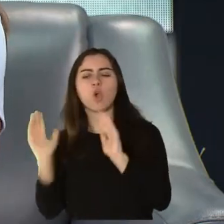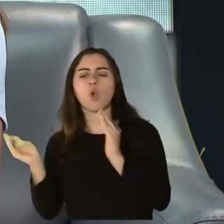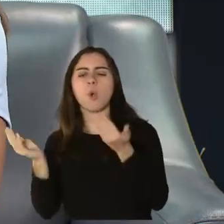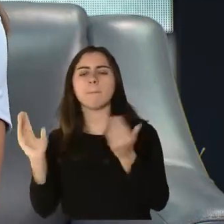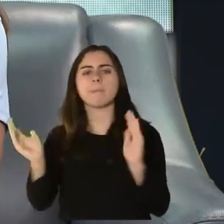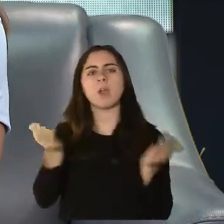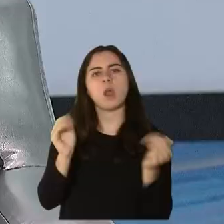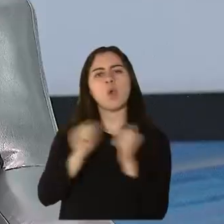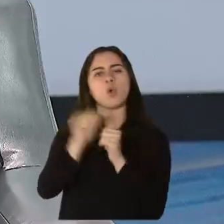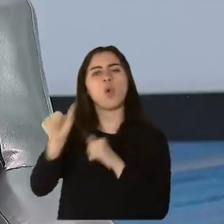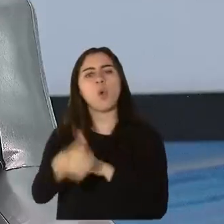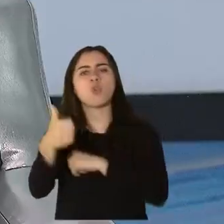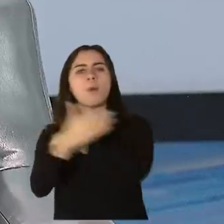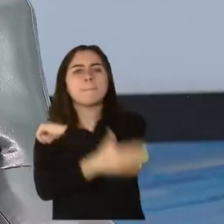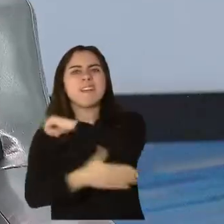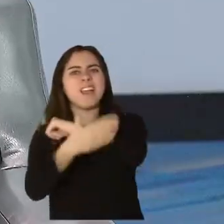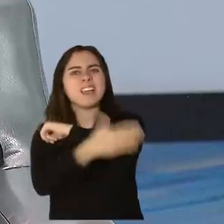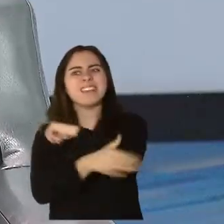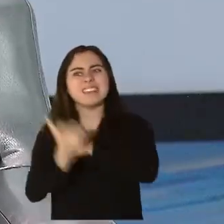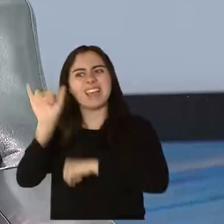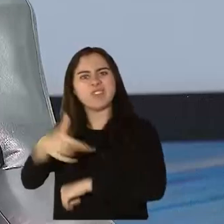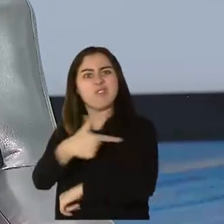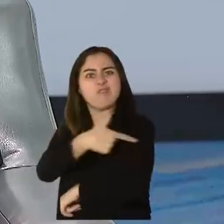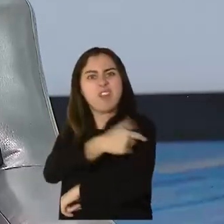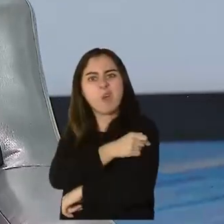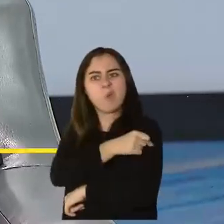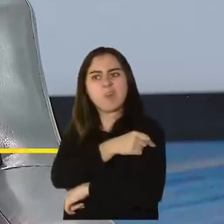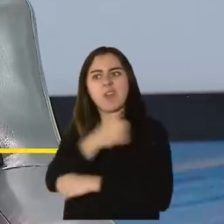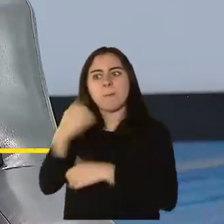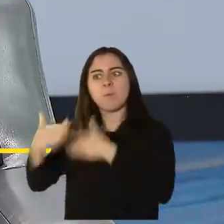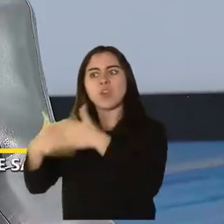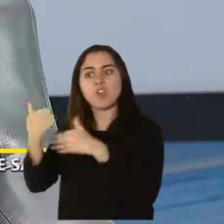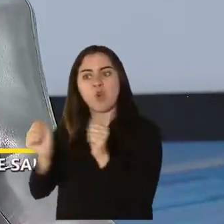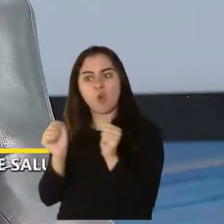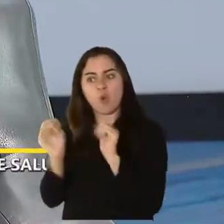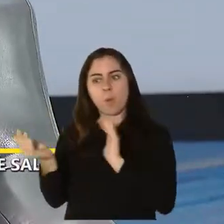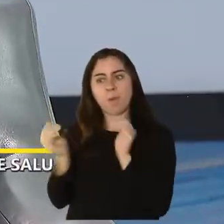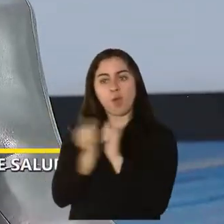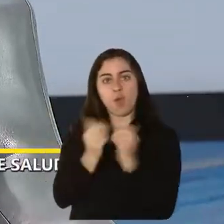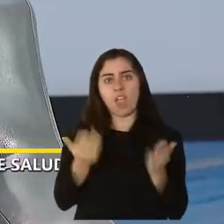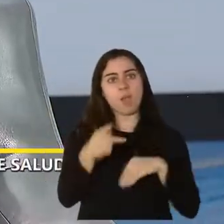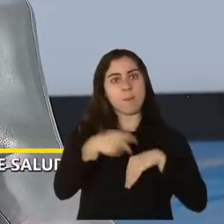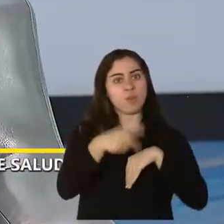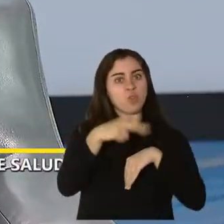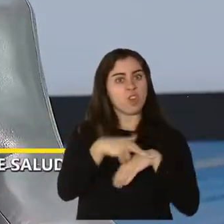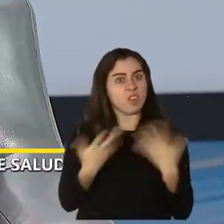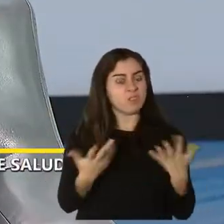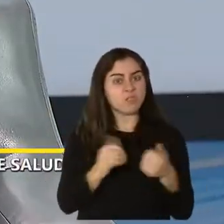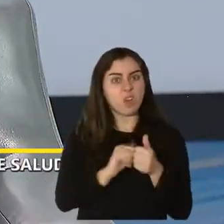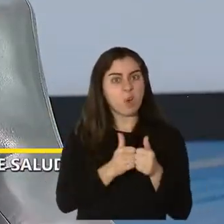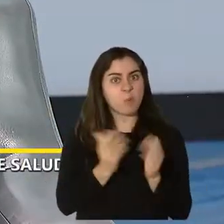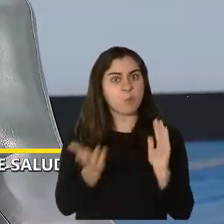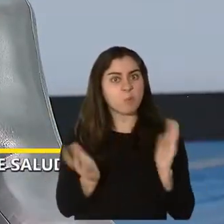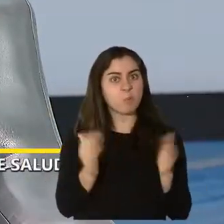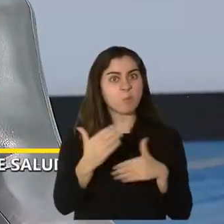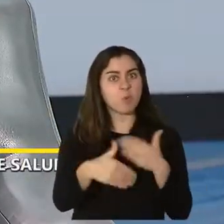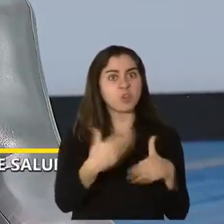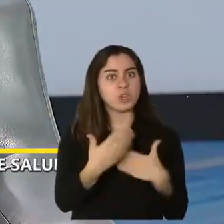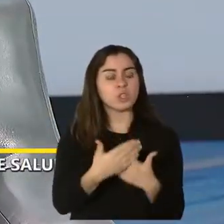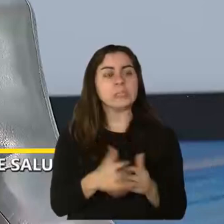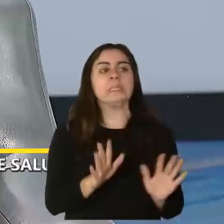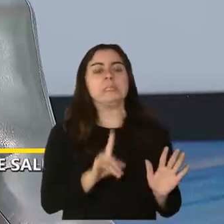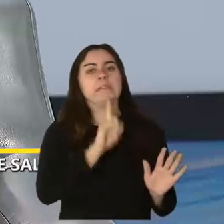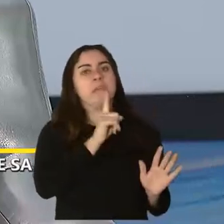de la vacunación al momento? Esa pregunta es compleja, porque si nos comparamos con otros países del mundo, en términos de las dosis de